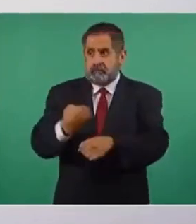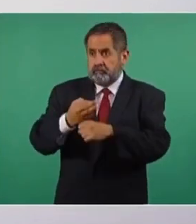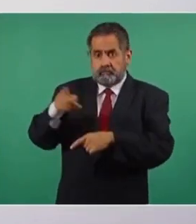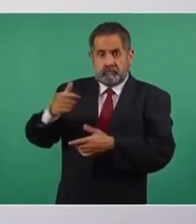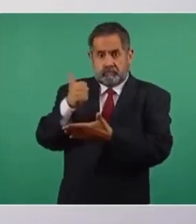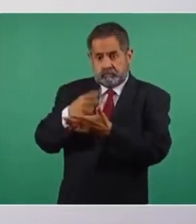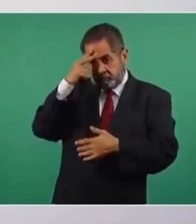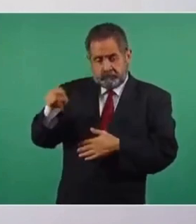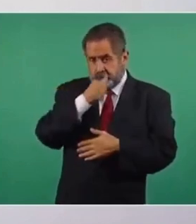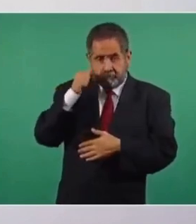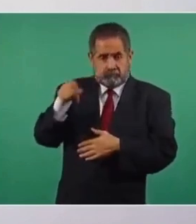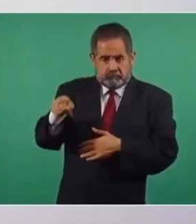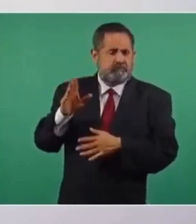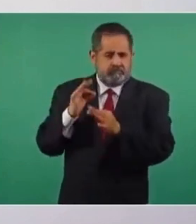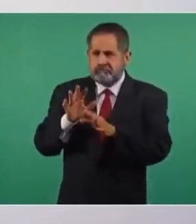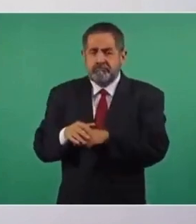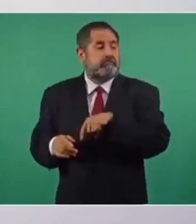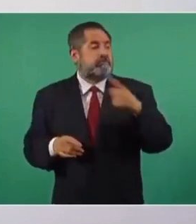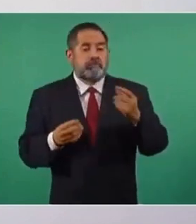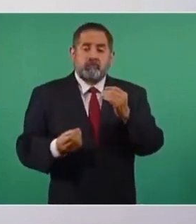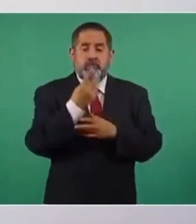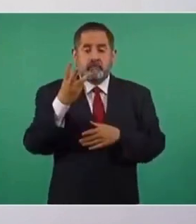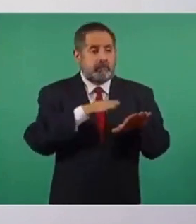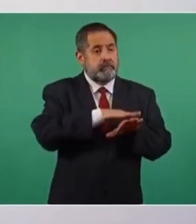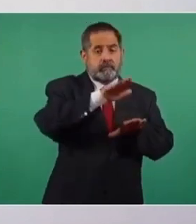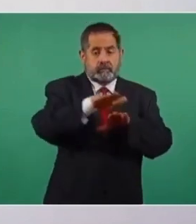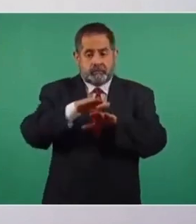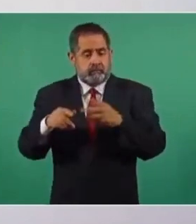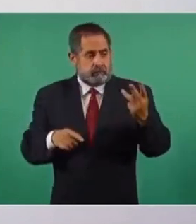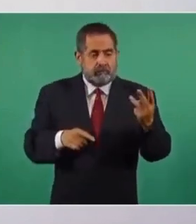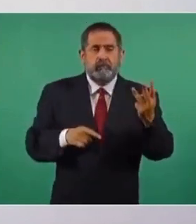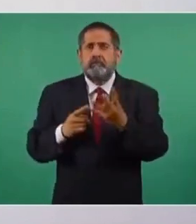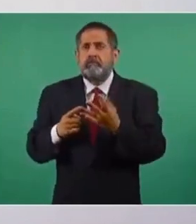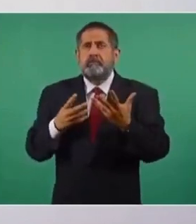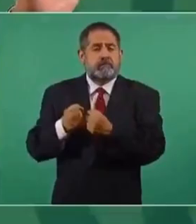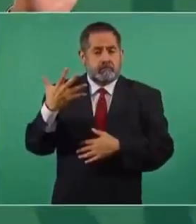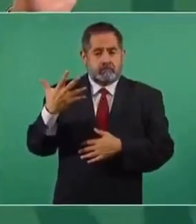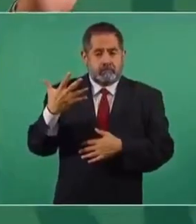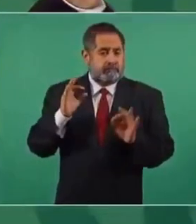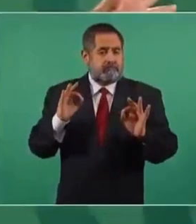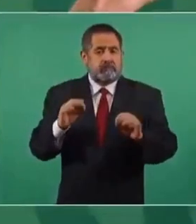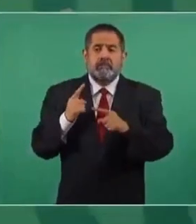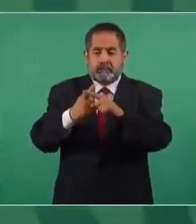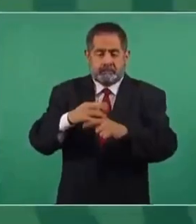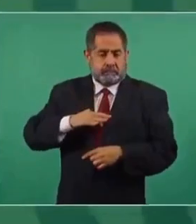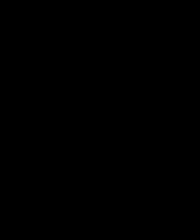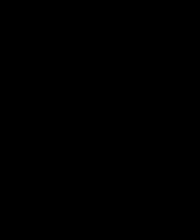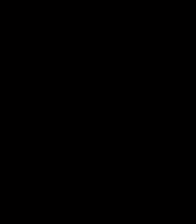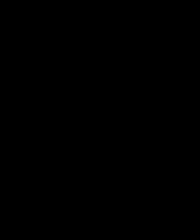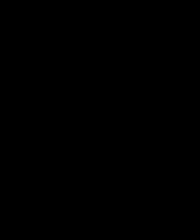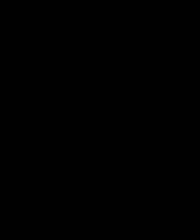Juárez. Tres pistas nuevas, más dos, cinco, más Toluca.